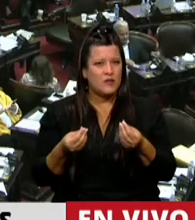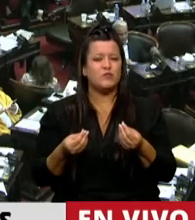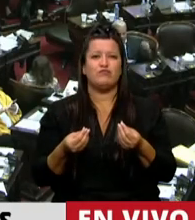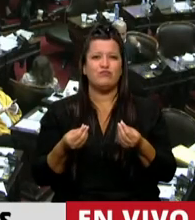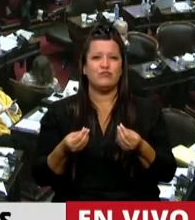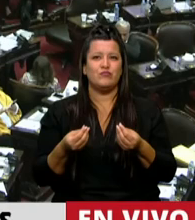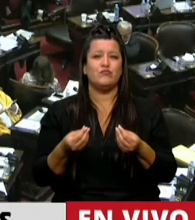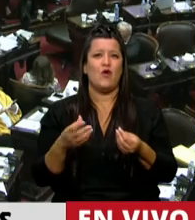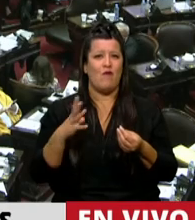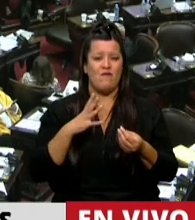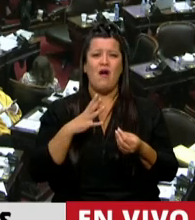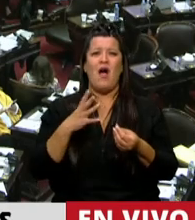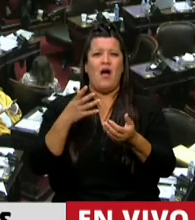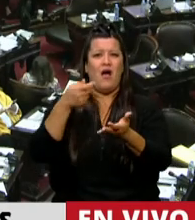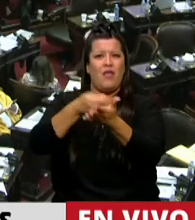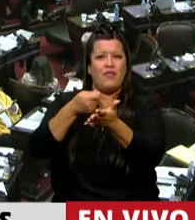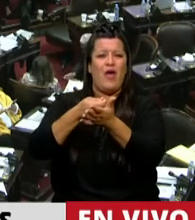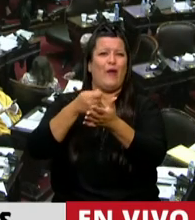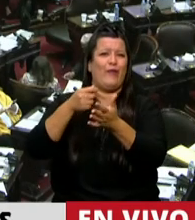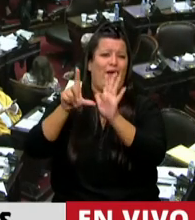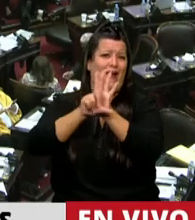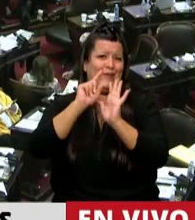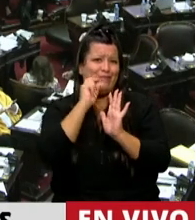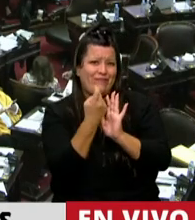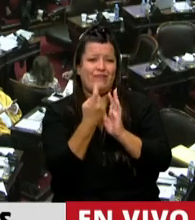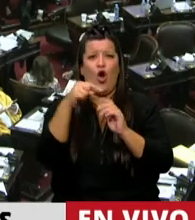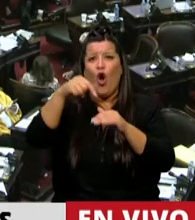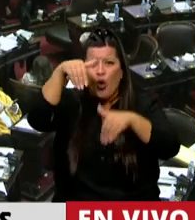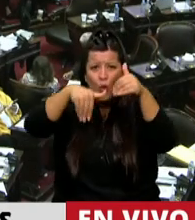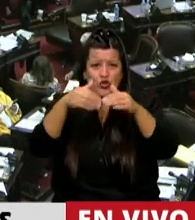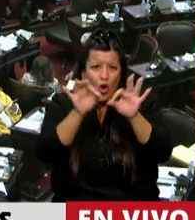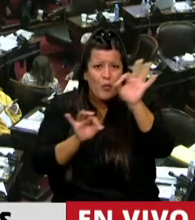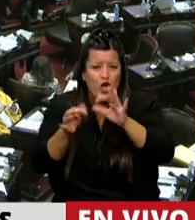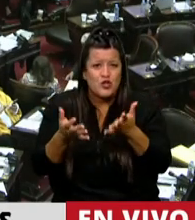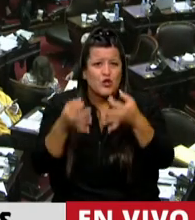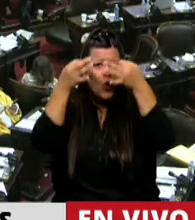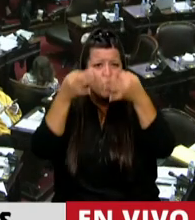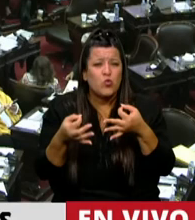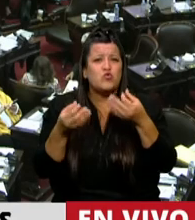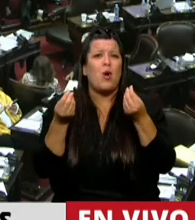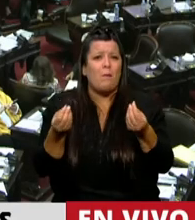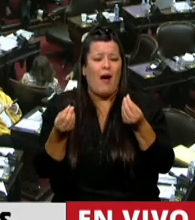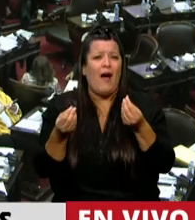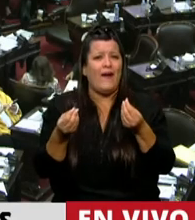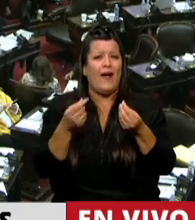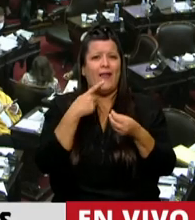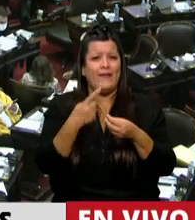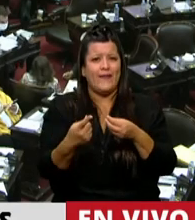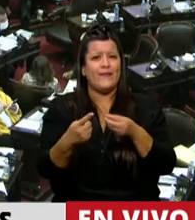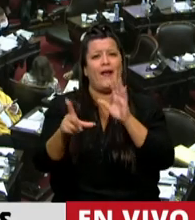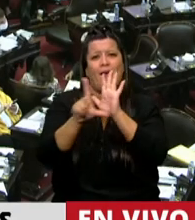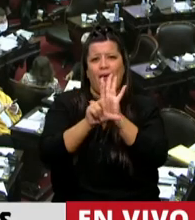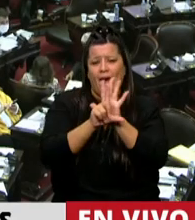desconocimiento soberano, el no pago de esa deuda ilegal, ilegítima, que hoy se votó un proyecto justamente para legitimar y